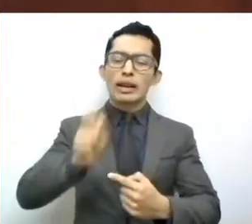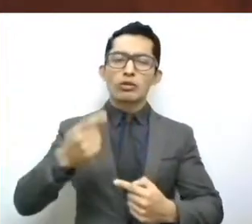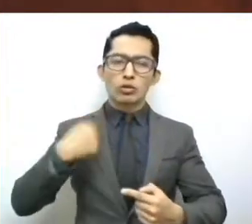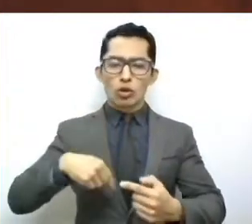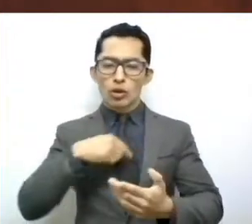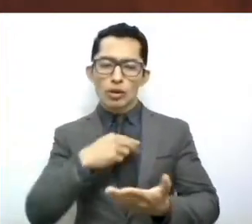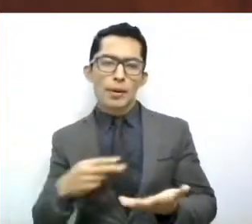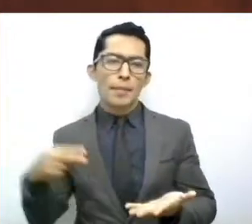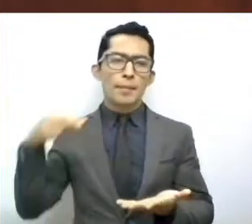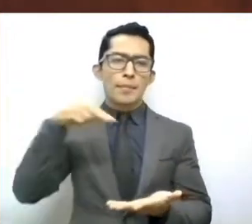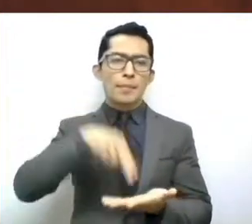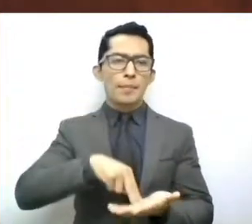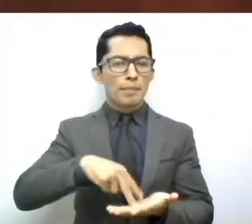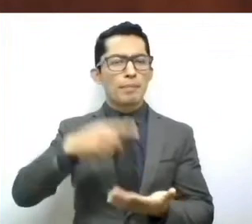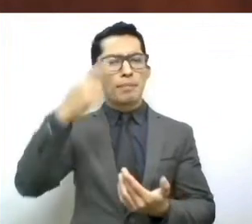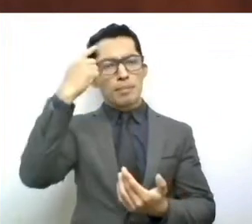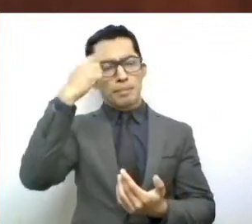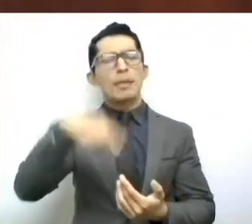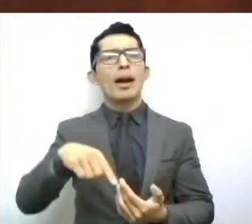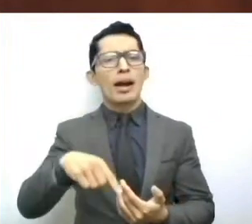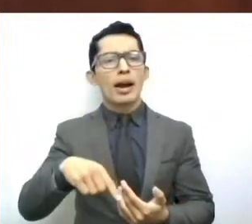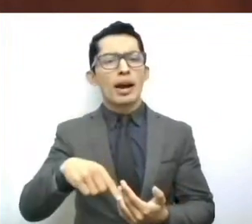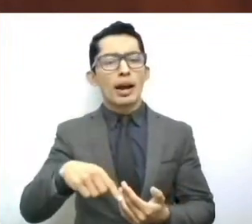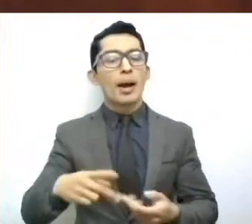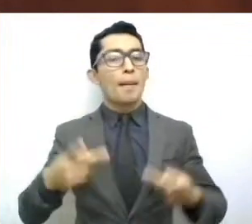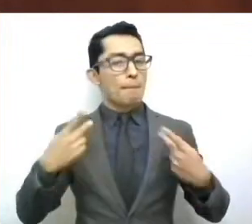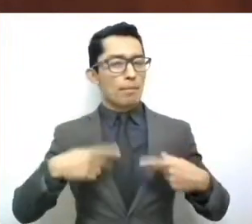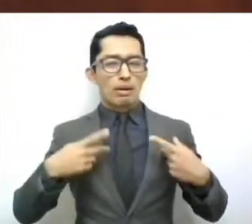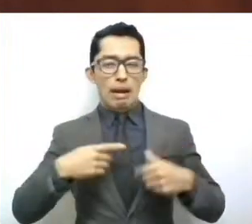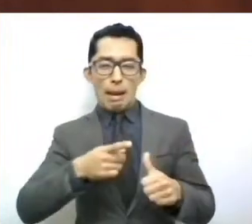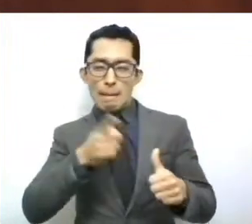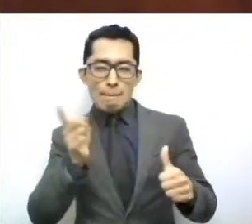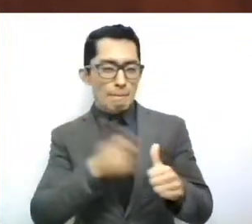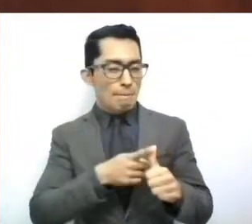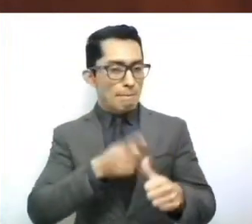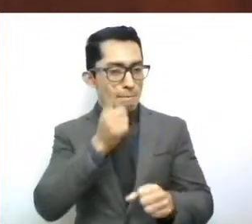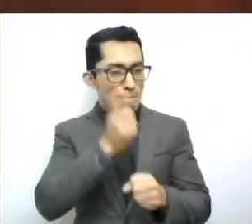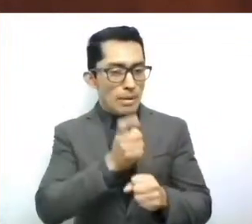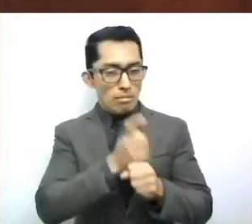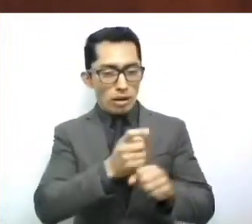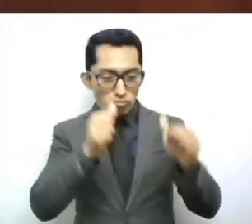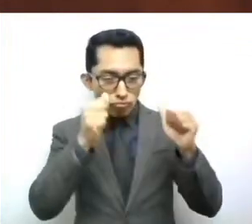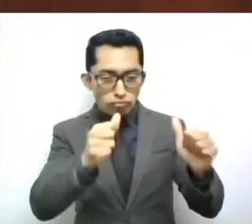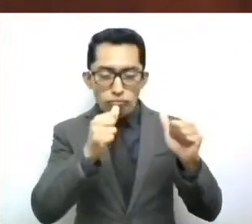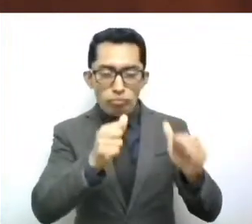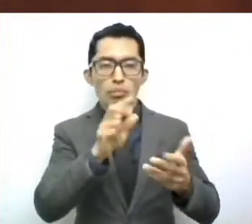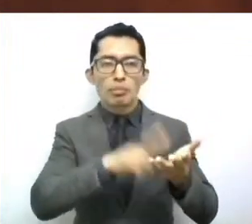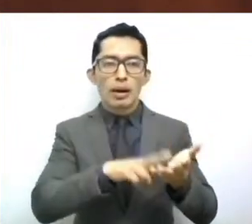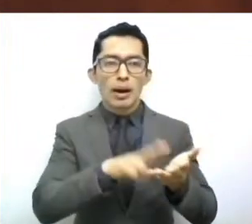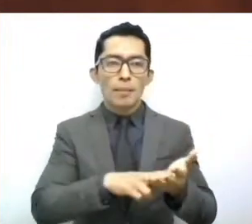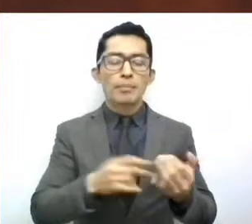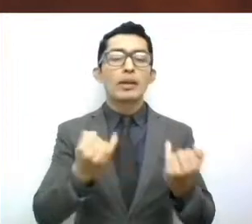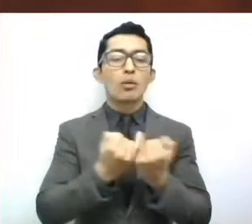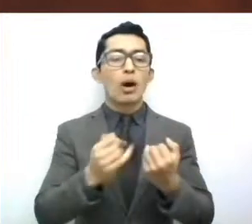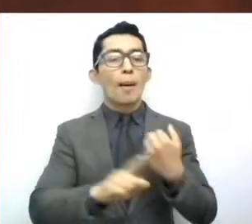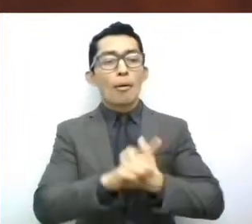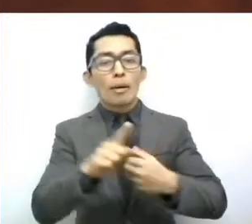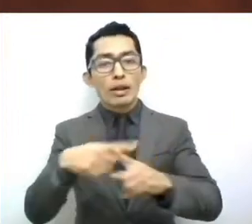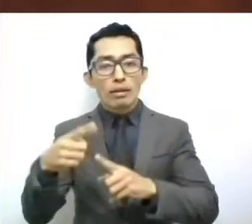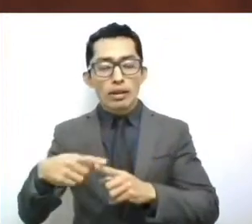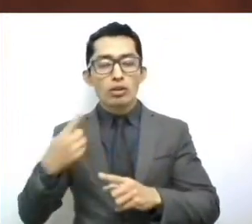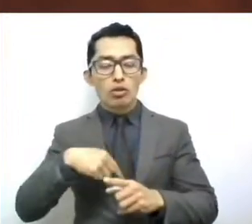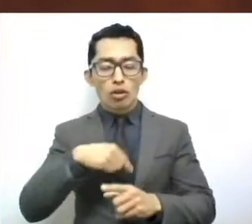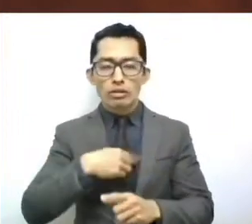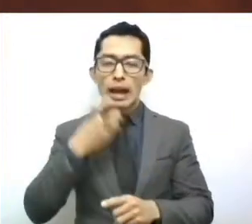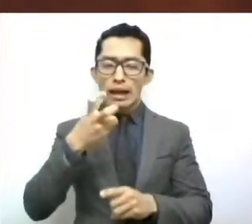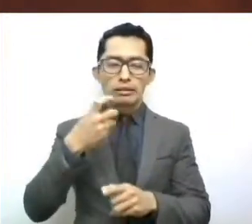las personas al centro y a las causas al frente. Los retos que